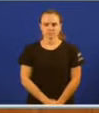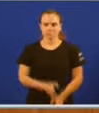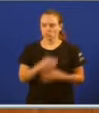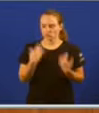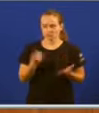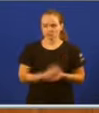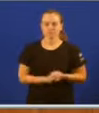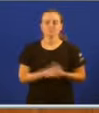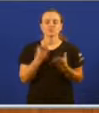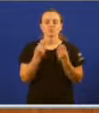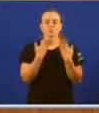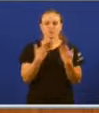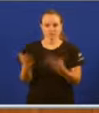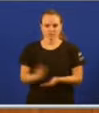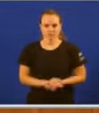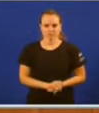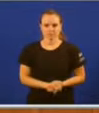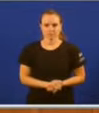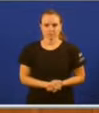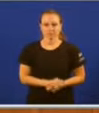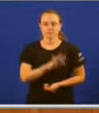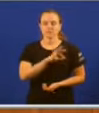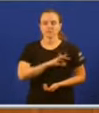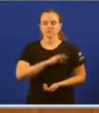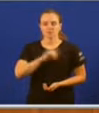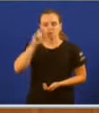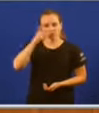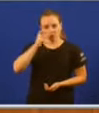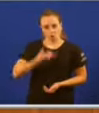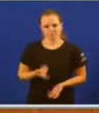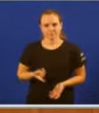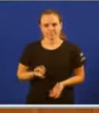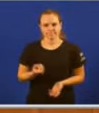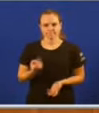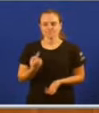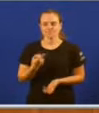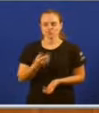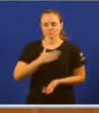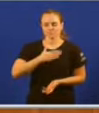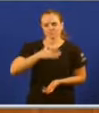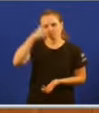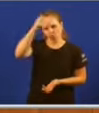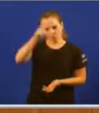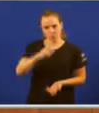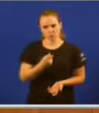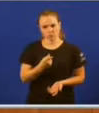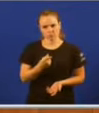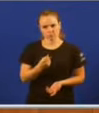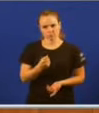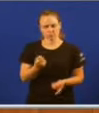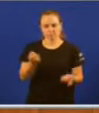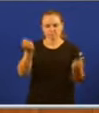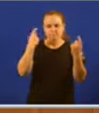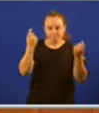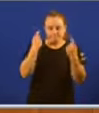Moitas grazas. Señor Feijó, eu que veño dunha aldea educada con moito